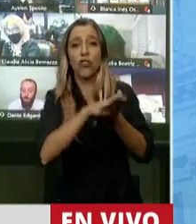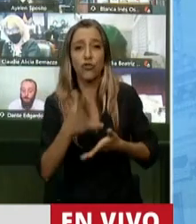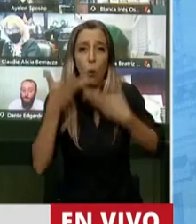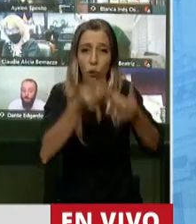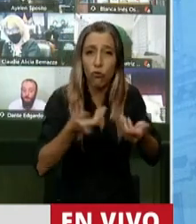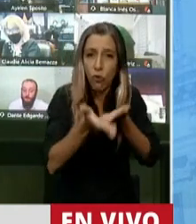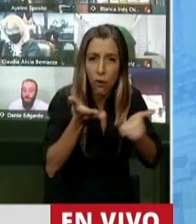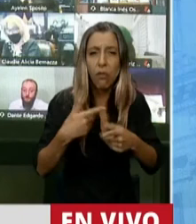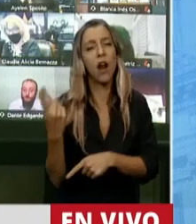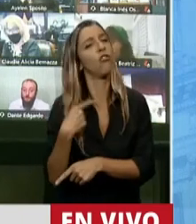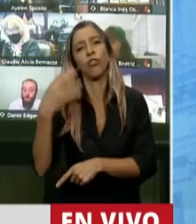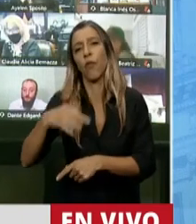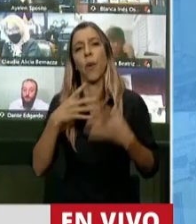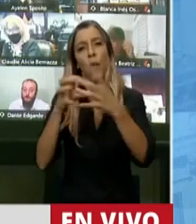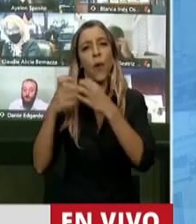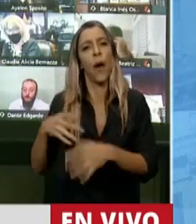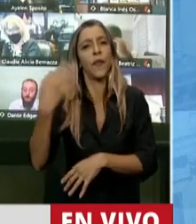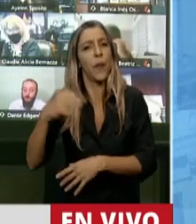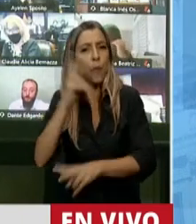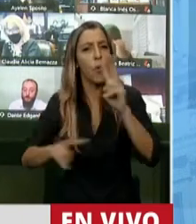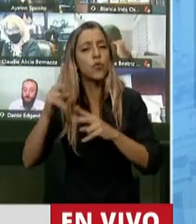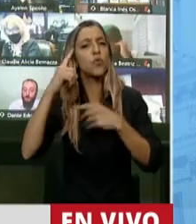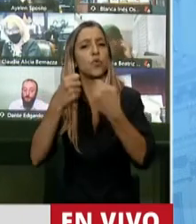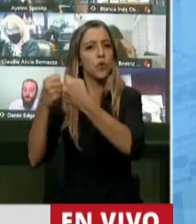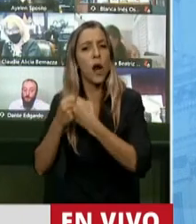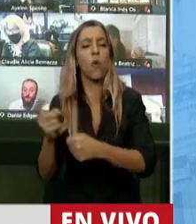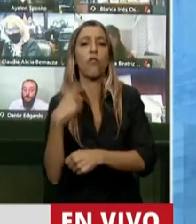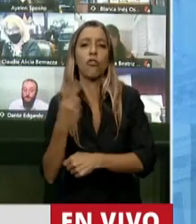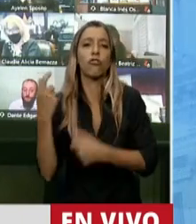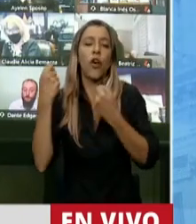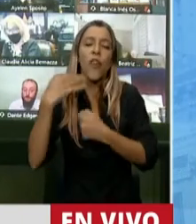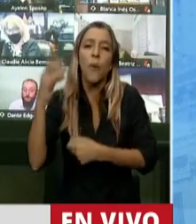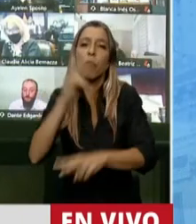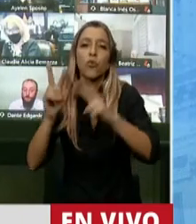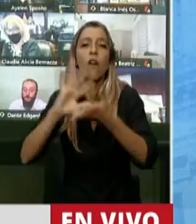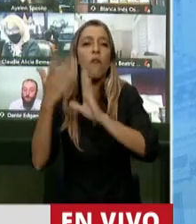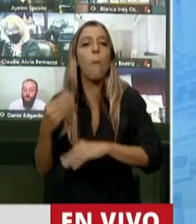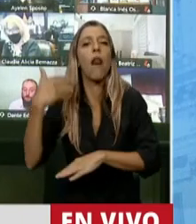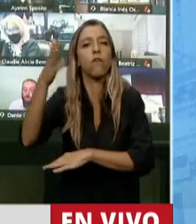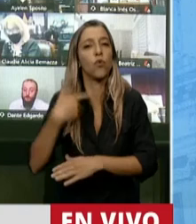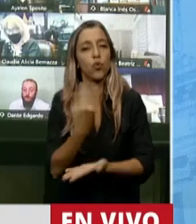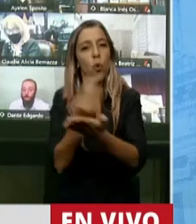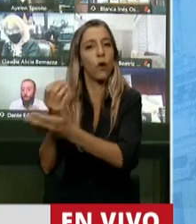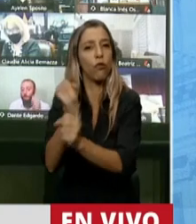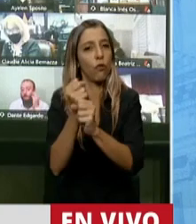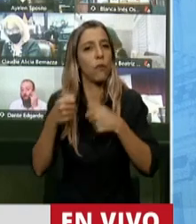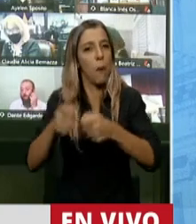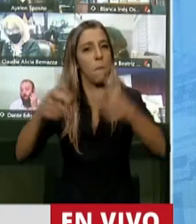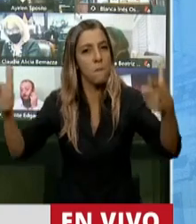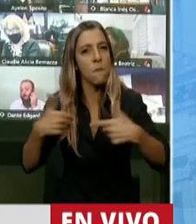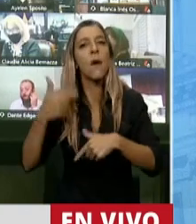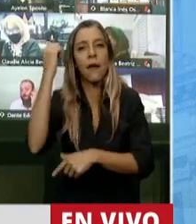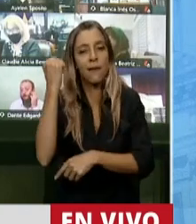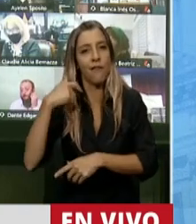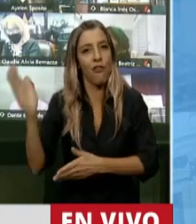consensos, tenemos que administrar los disensos y tenemos que generar fuentes de trabajo que motoricen a las economías del país